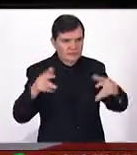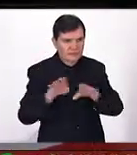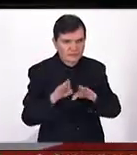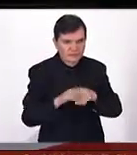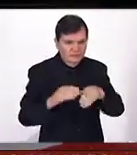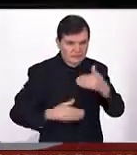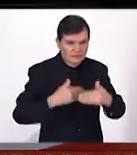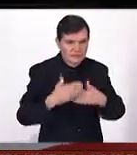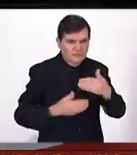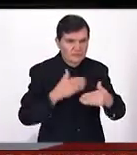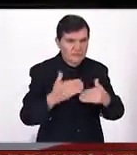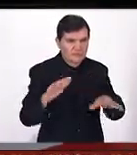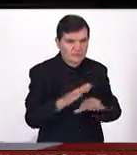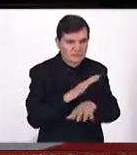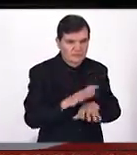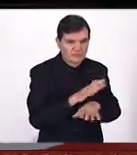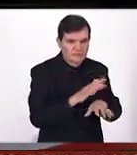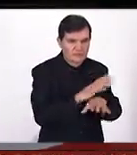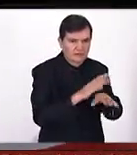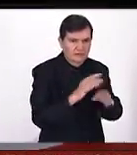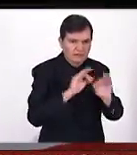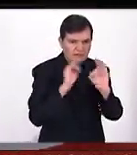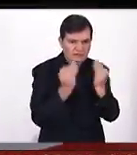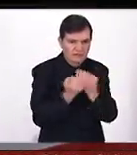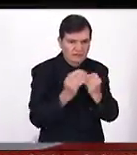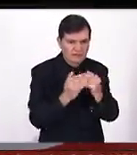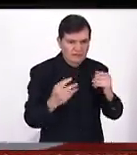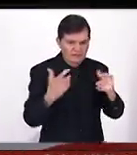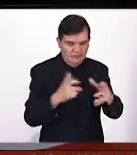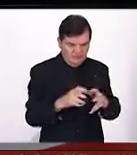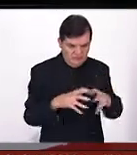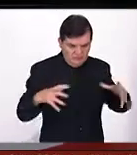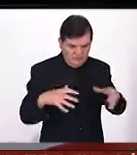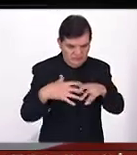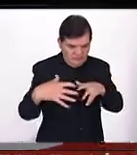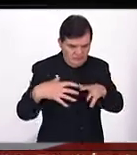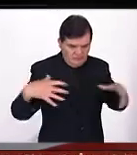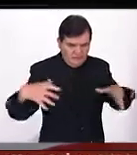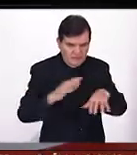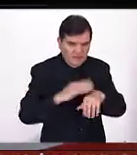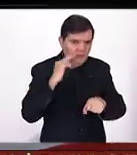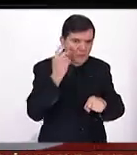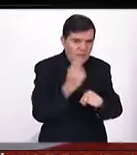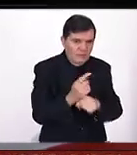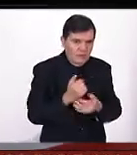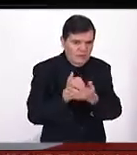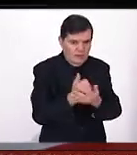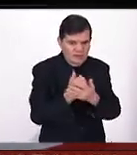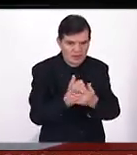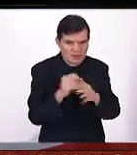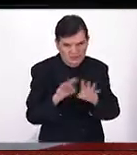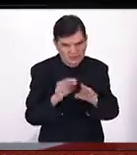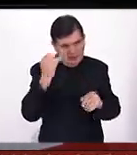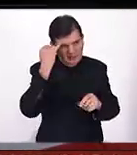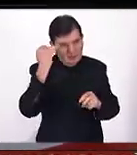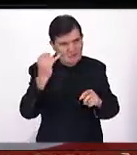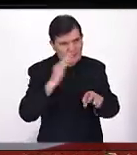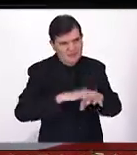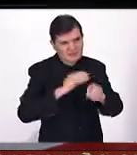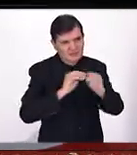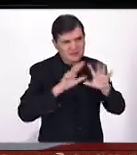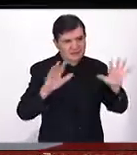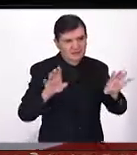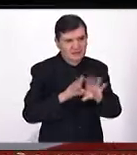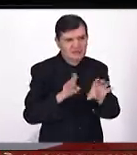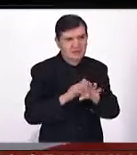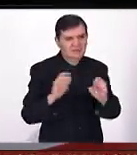transformadas en modelos tridimensionales que van a permitir a los voluntarios tener una idea más clara del